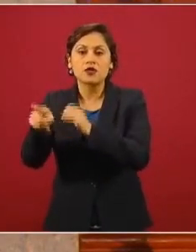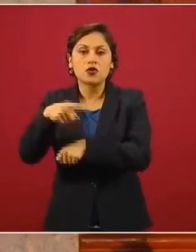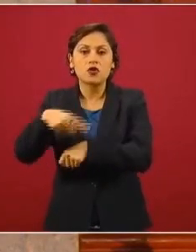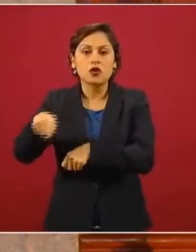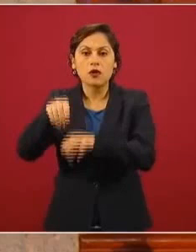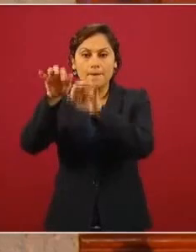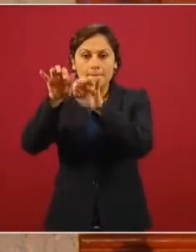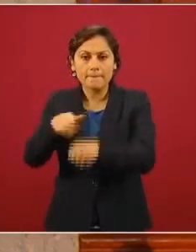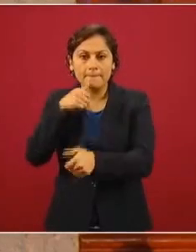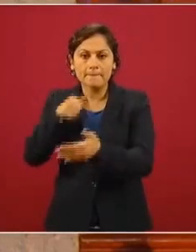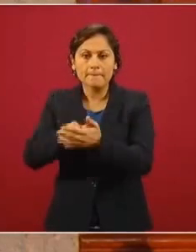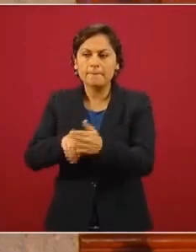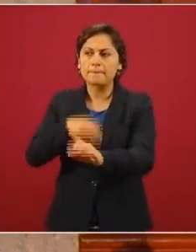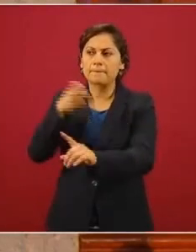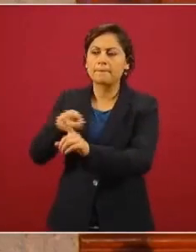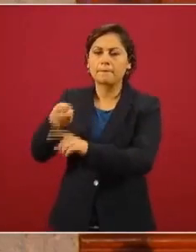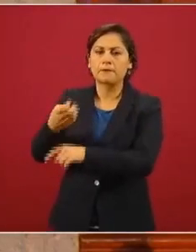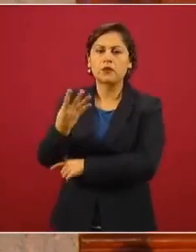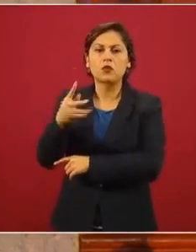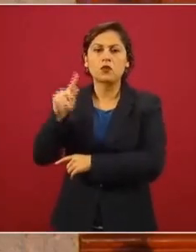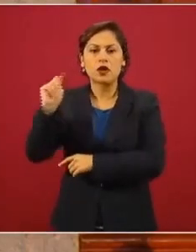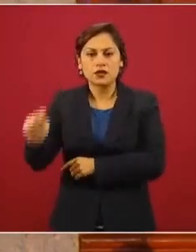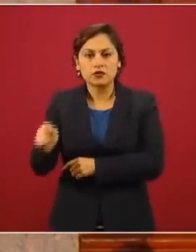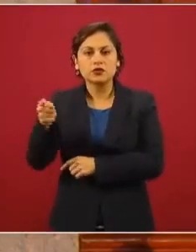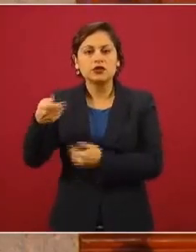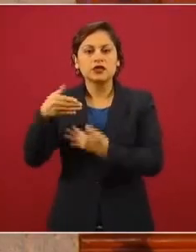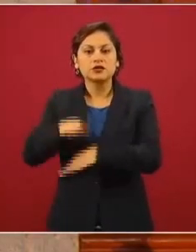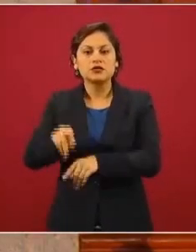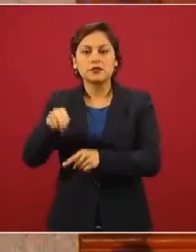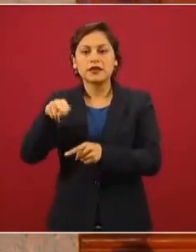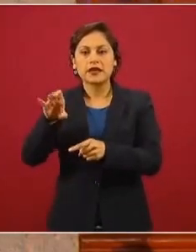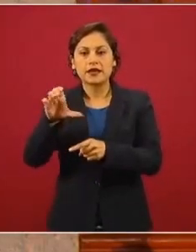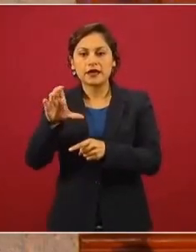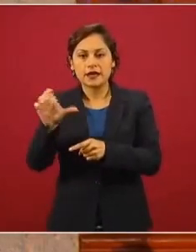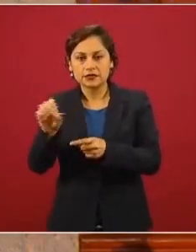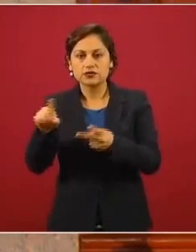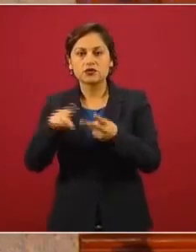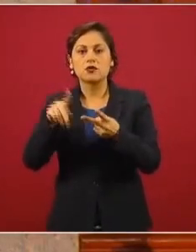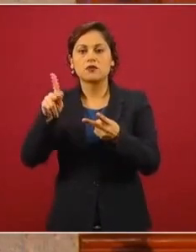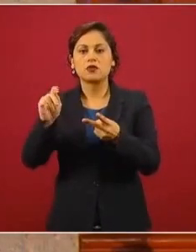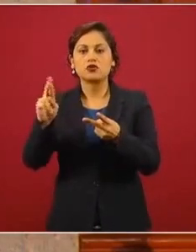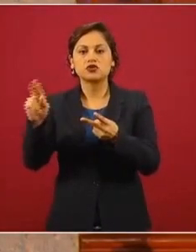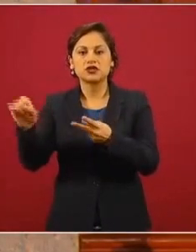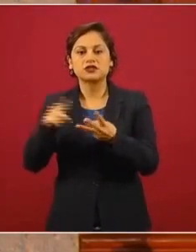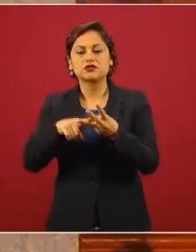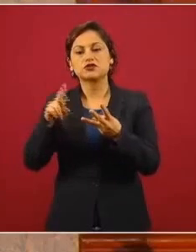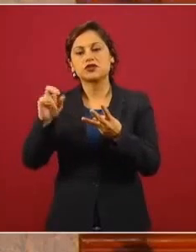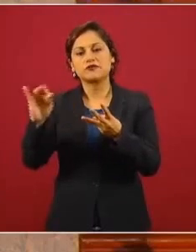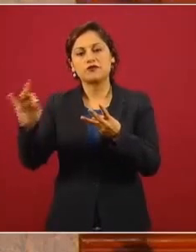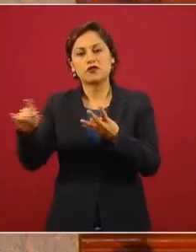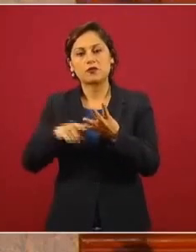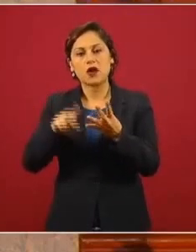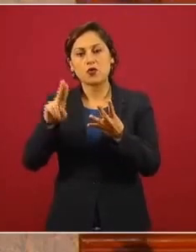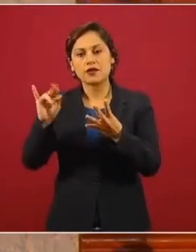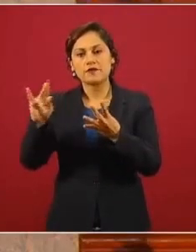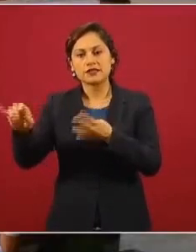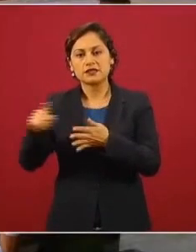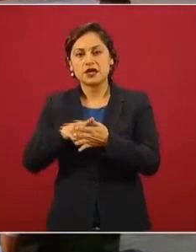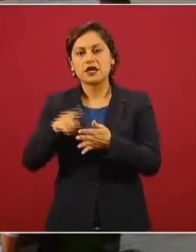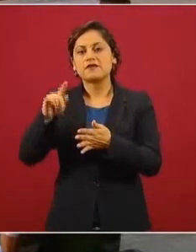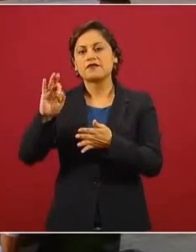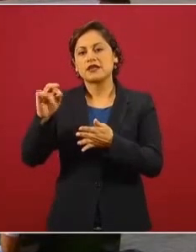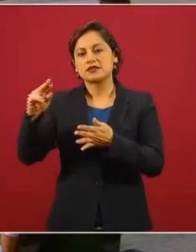críticos de la 4T, especialmente de Nexos, Proceso, Reforma, El Universal, Milenio, El Financiero, El Economista.